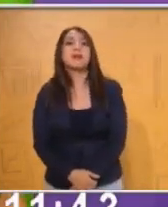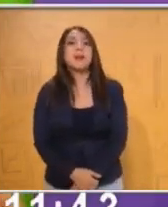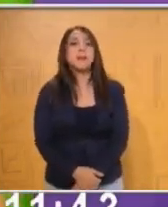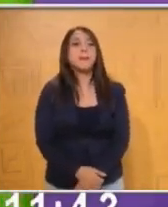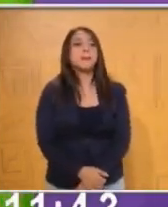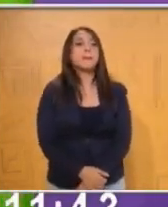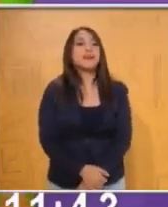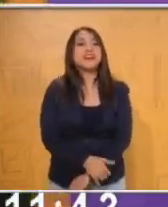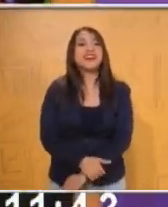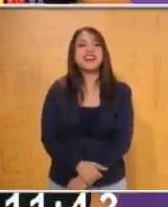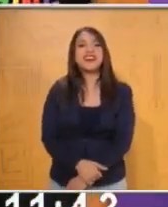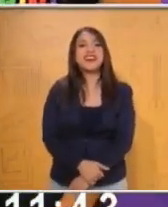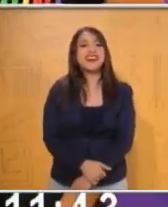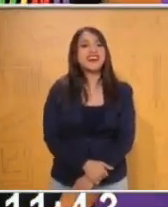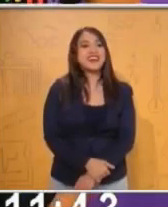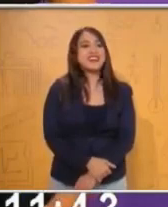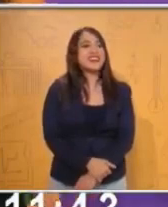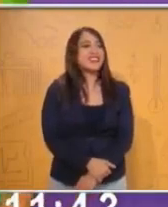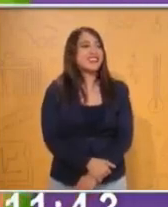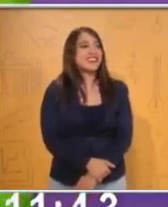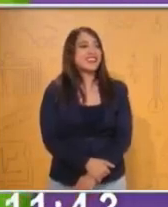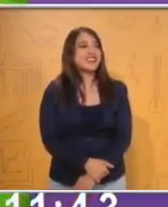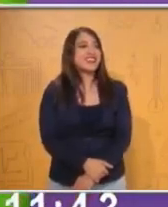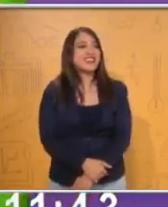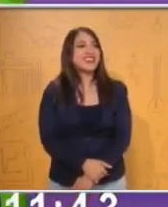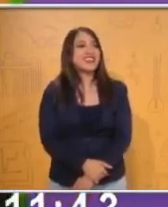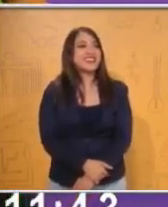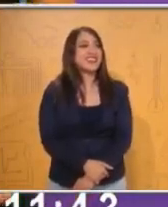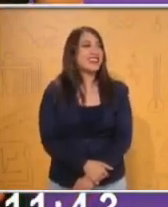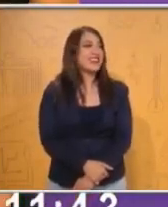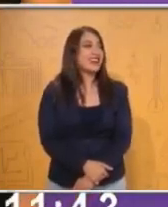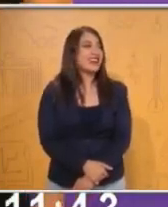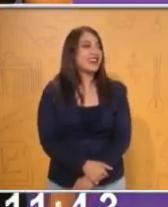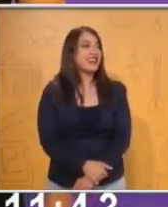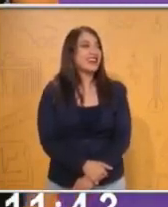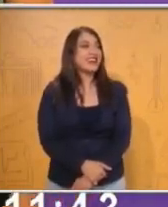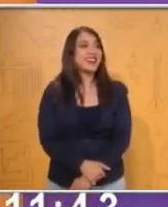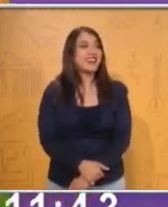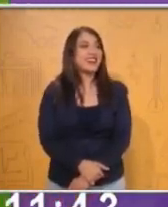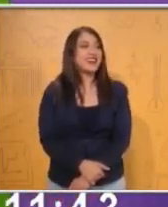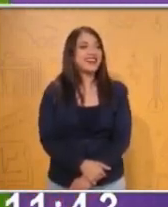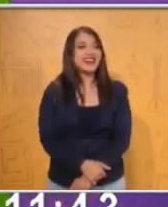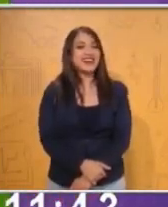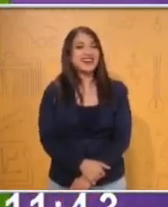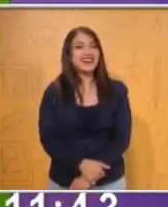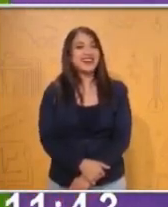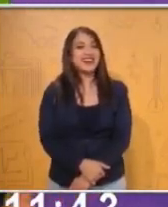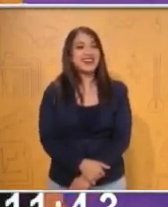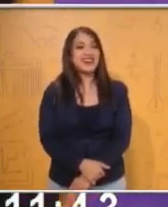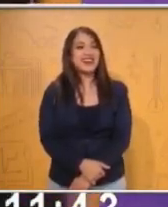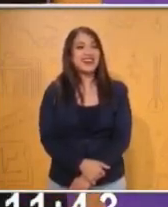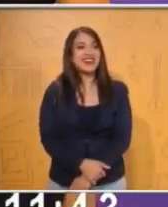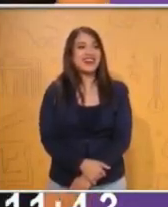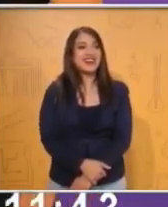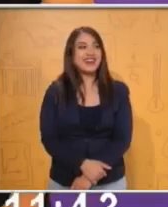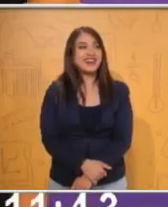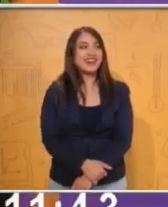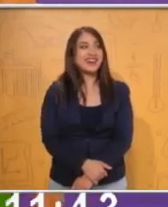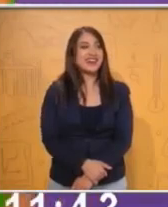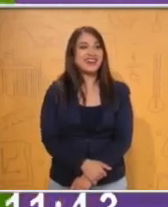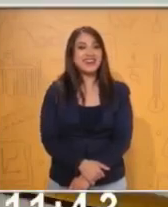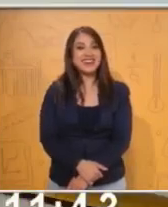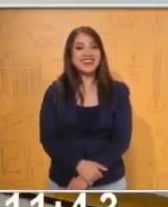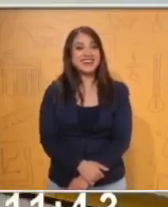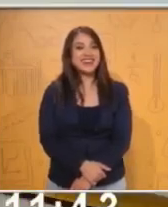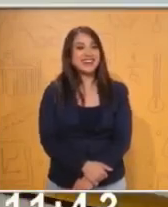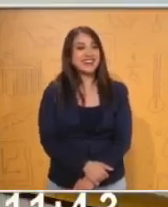uno, a ver. ¿Para qué lo sabe? Uciel Rey Nojeda. Fuerte, más fuerte. ¡Uciel Rey Nojeda! Muy